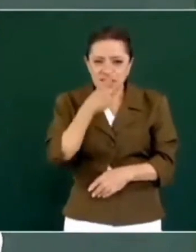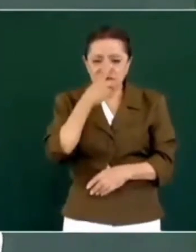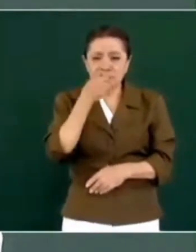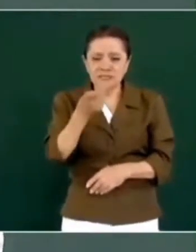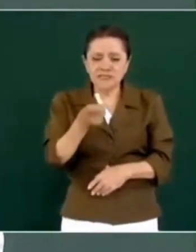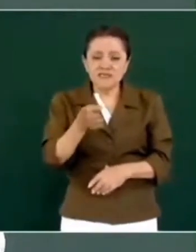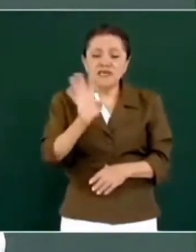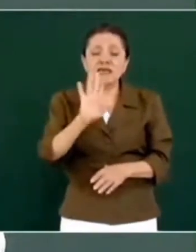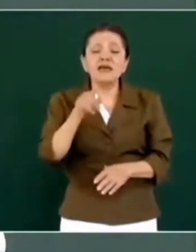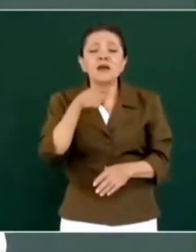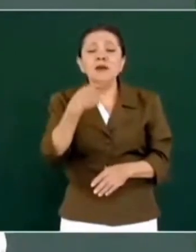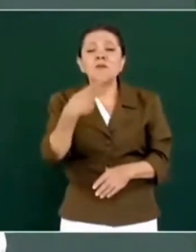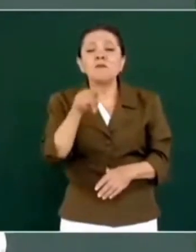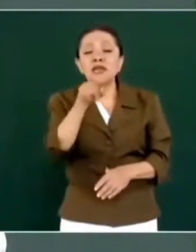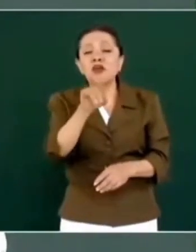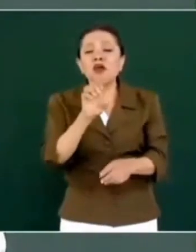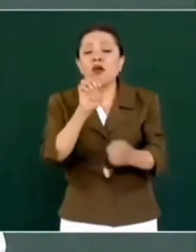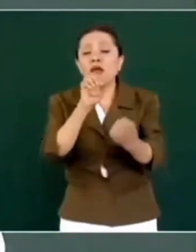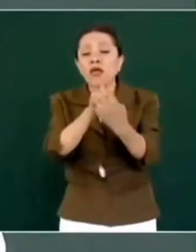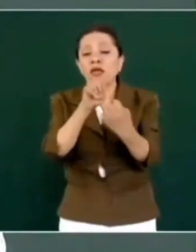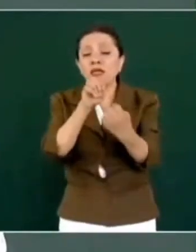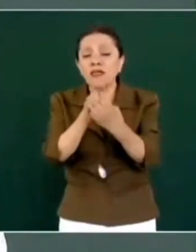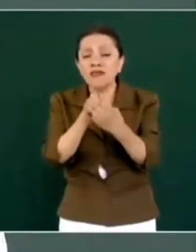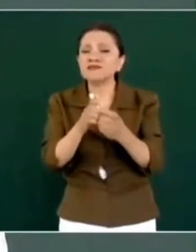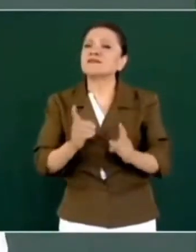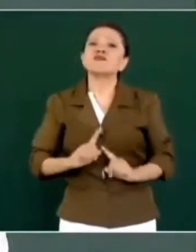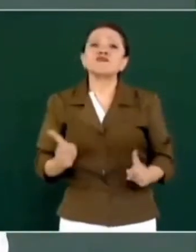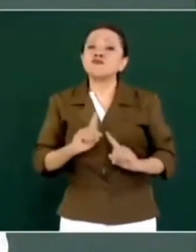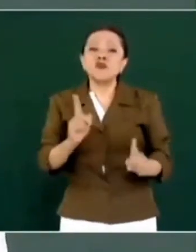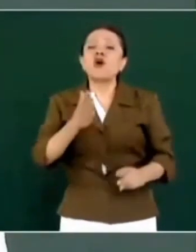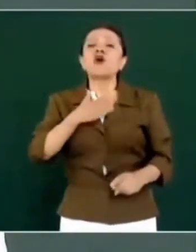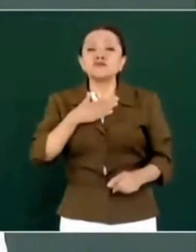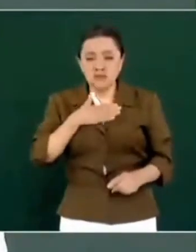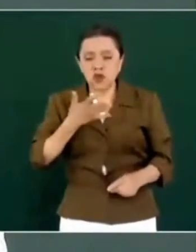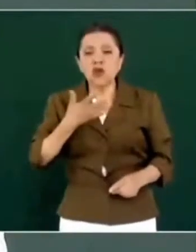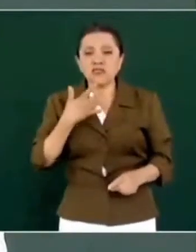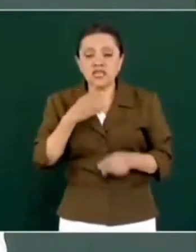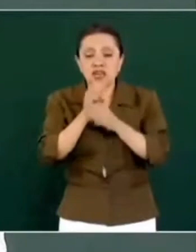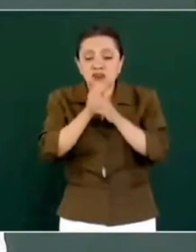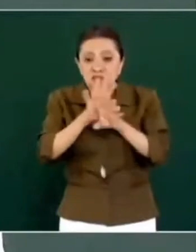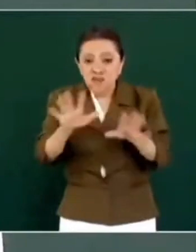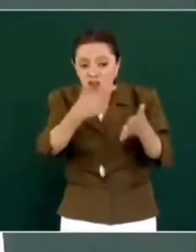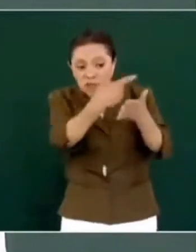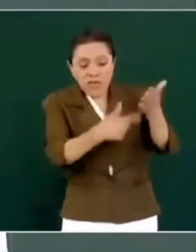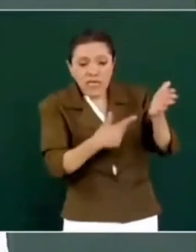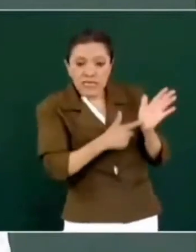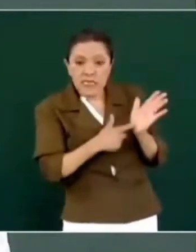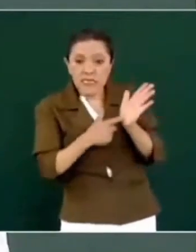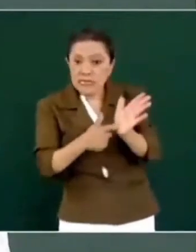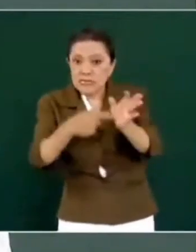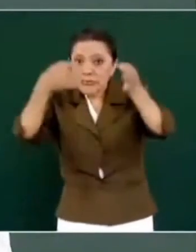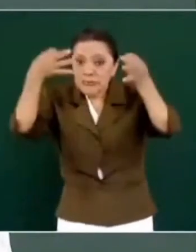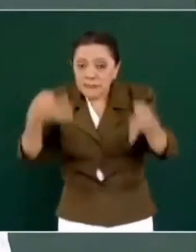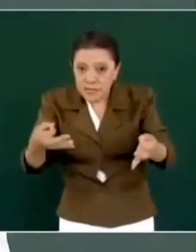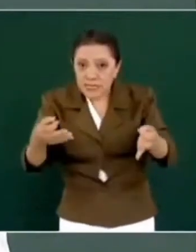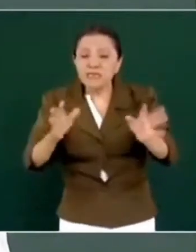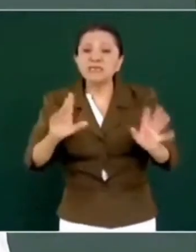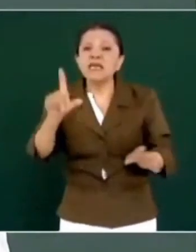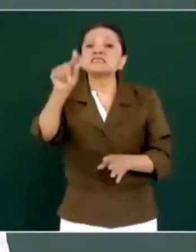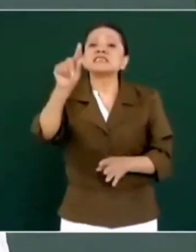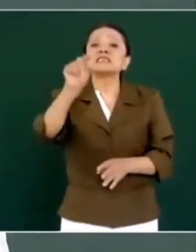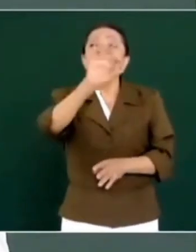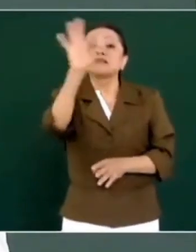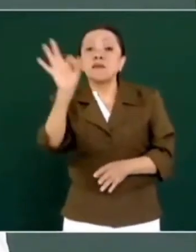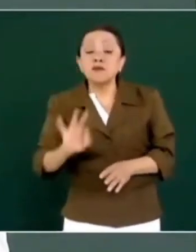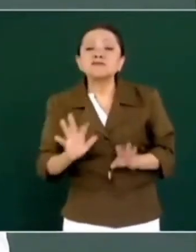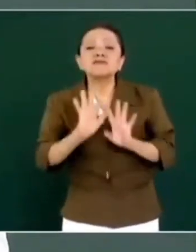eh no tengo el informe ya incluso 70% salieron